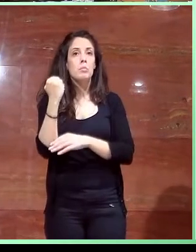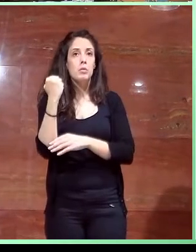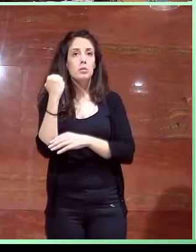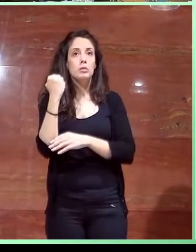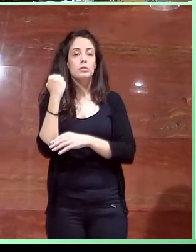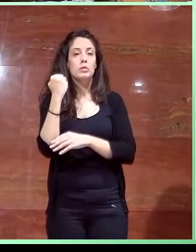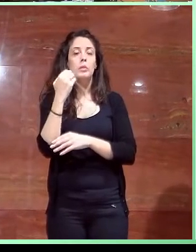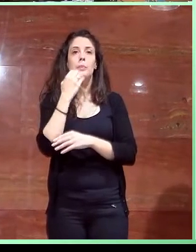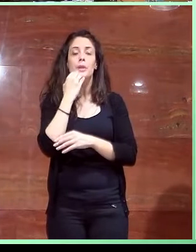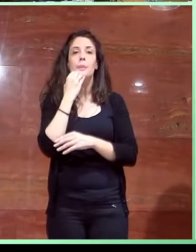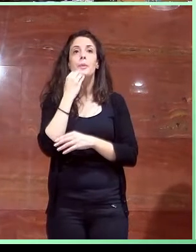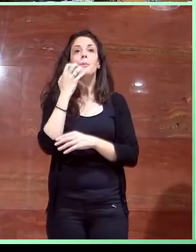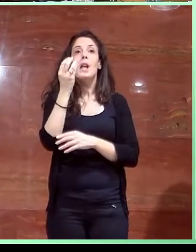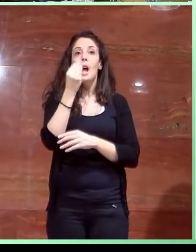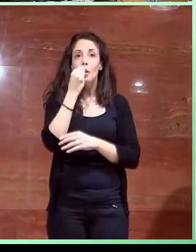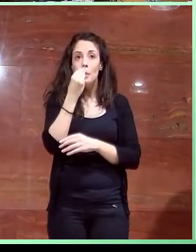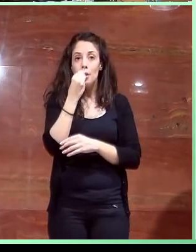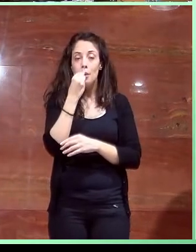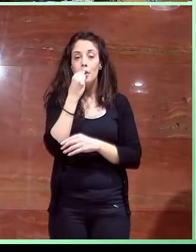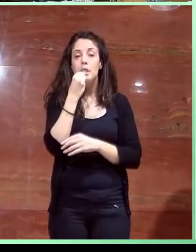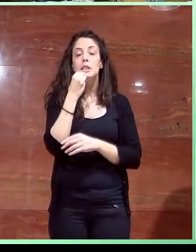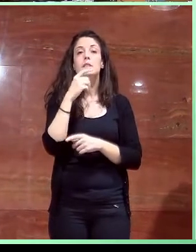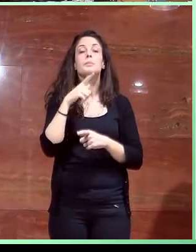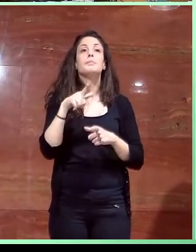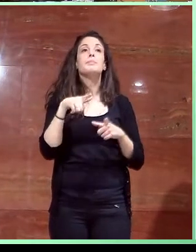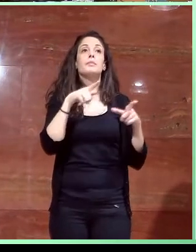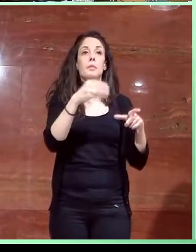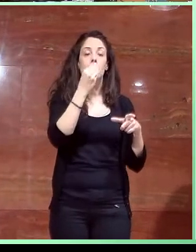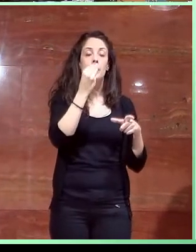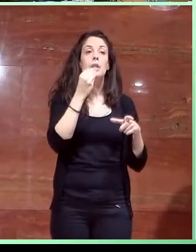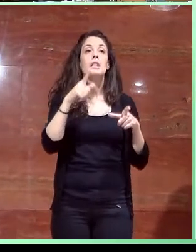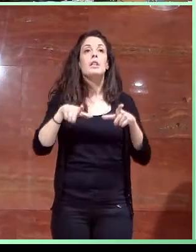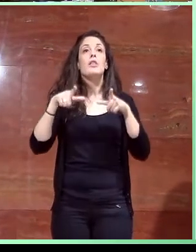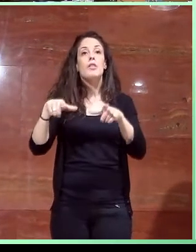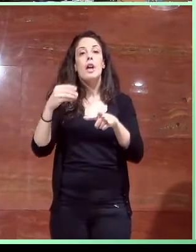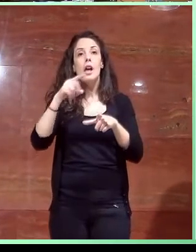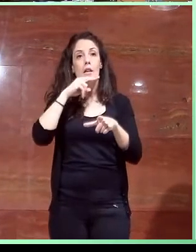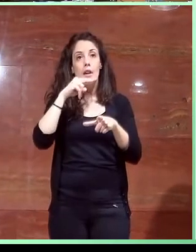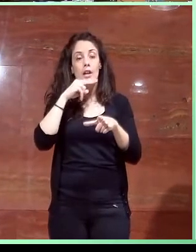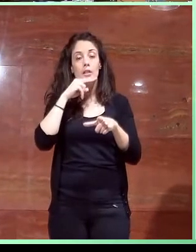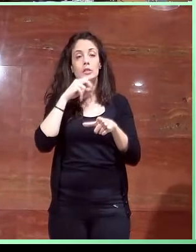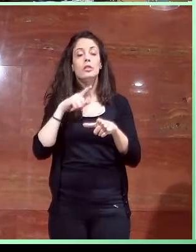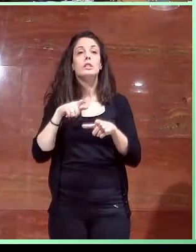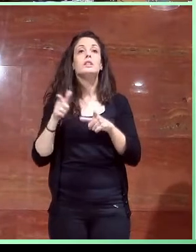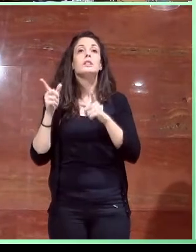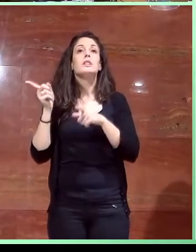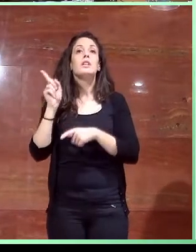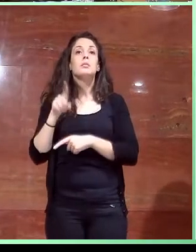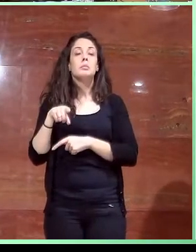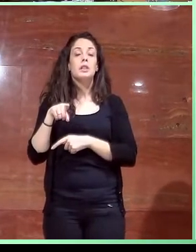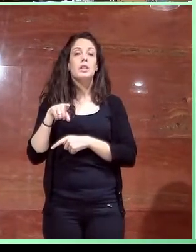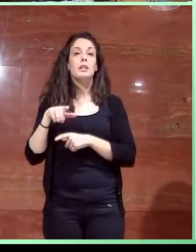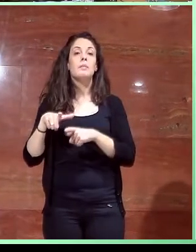comedores o los aseos e incluso también las